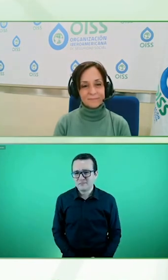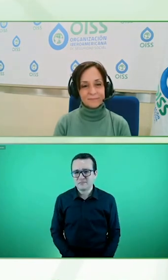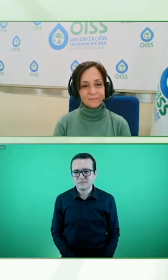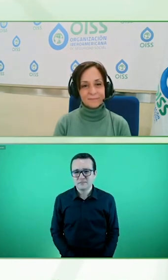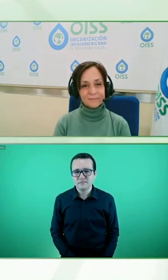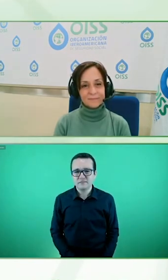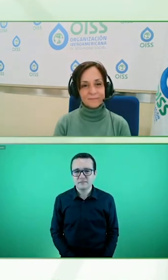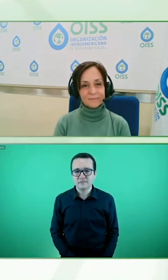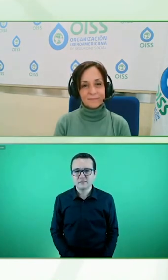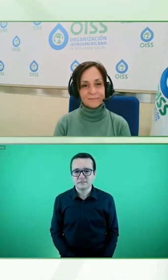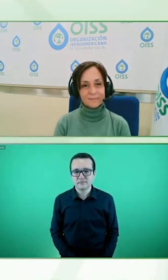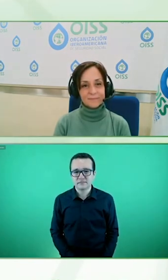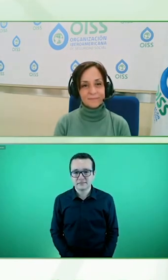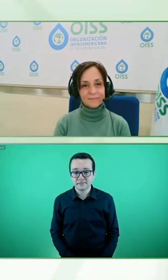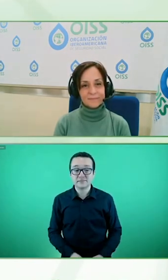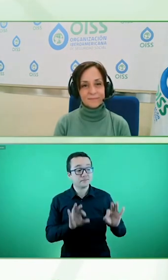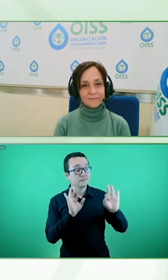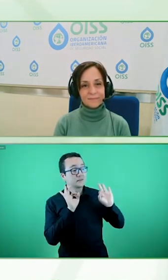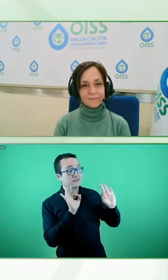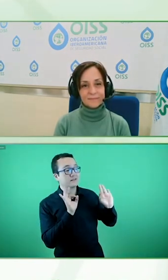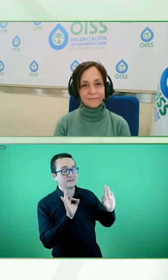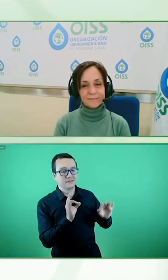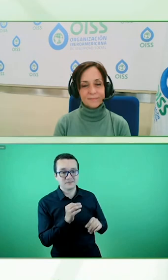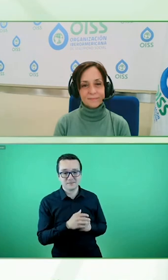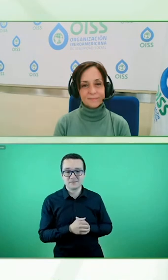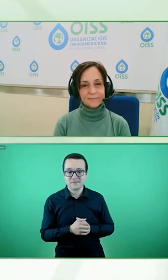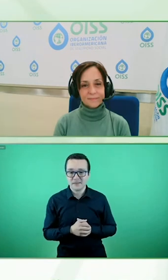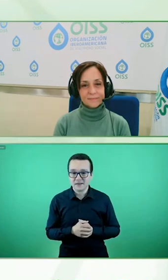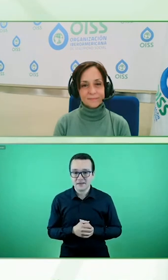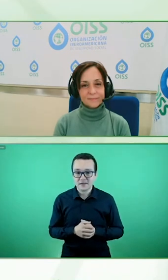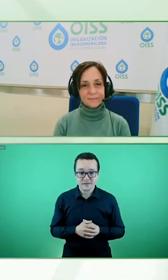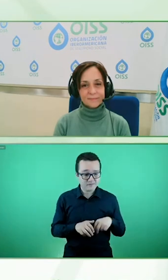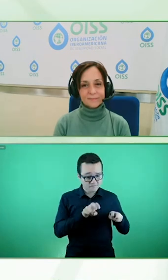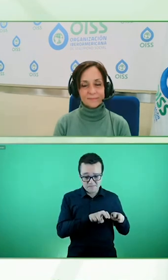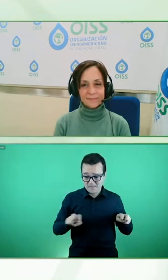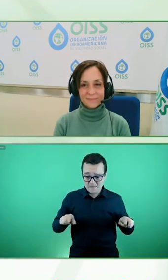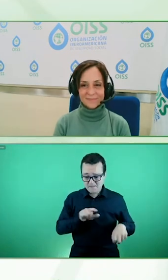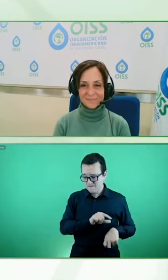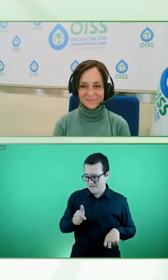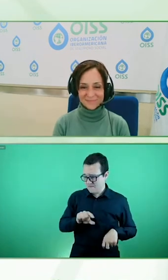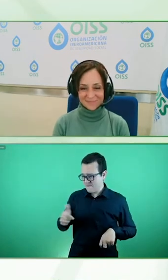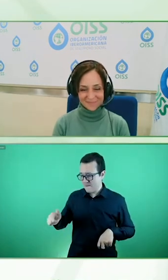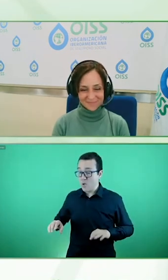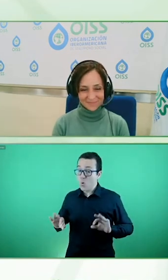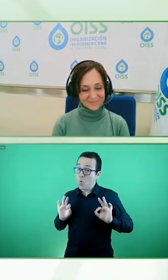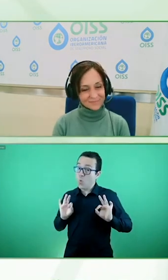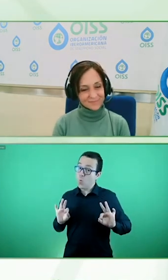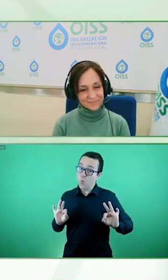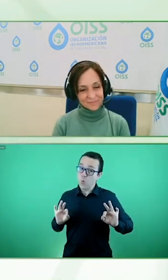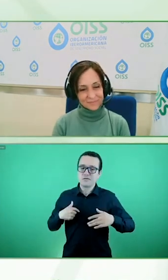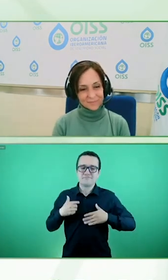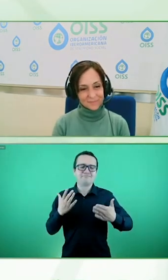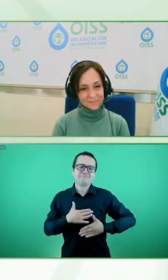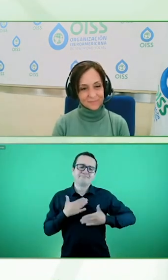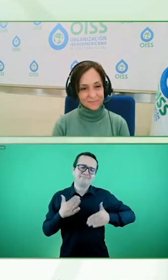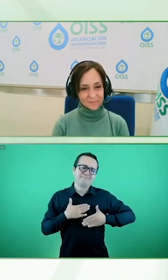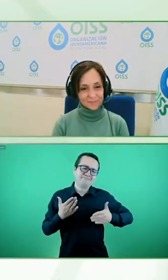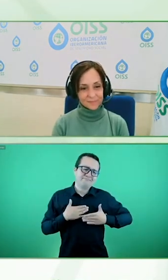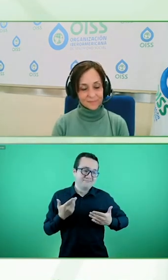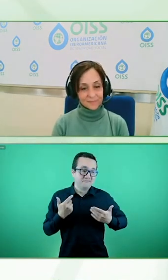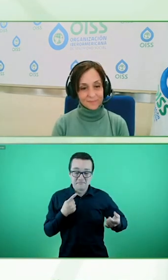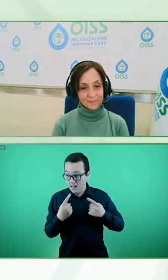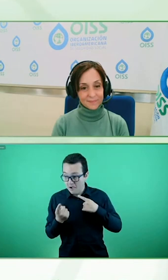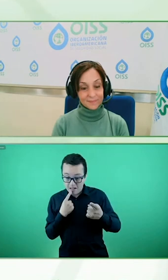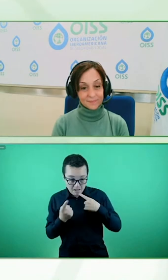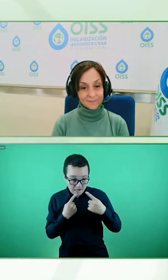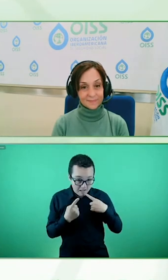excelente la verdad que un panel de lujo yo estoy feliz con esta conversación creo que además no